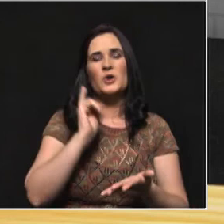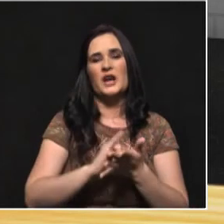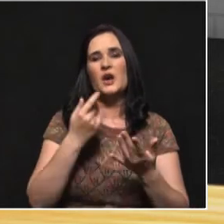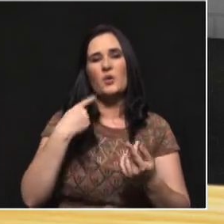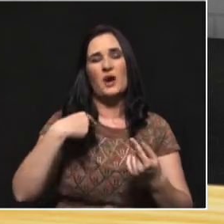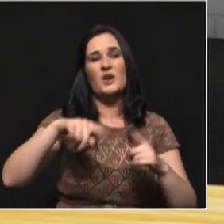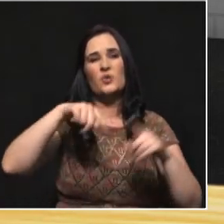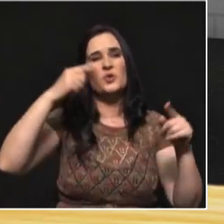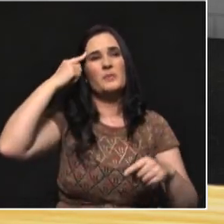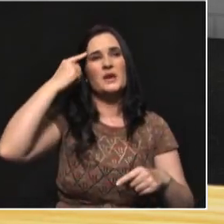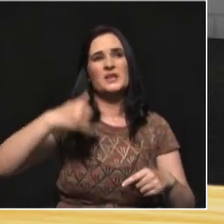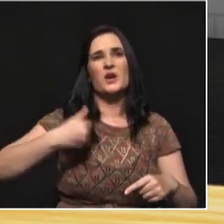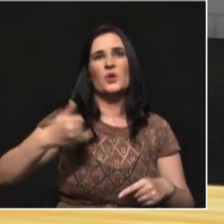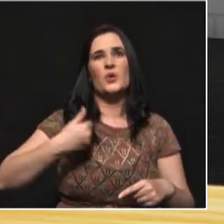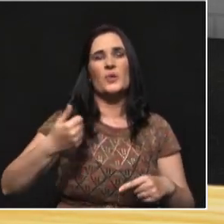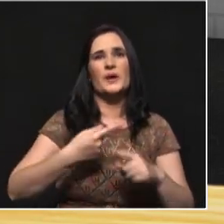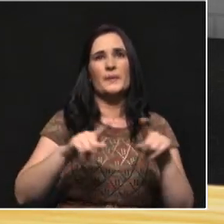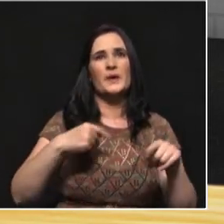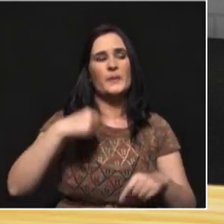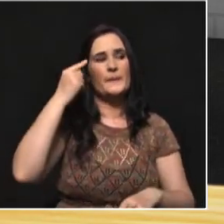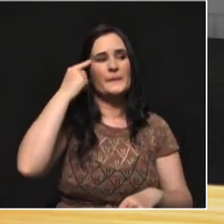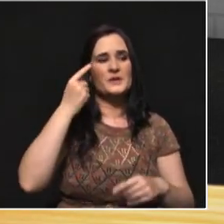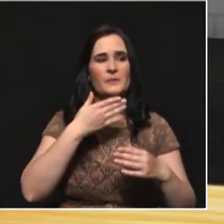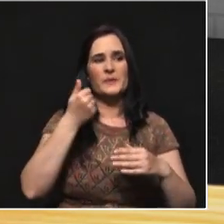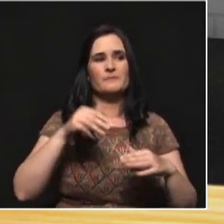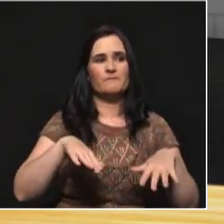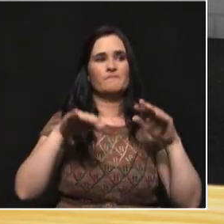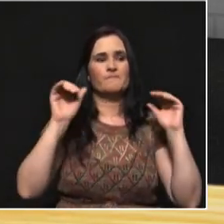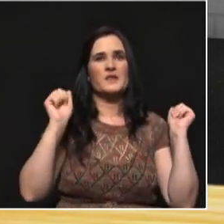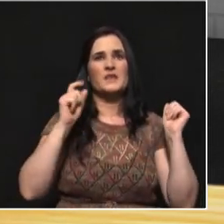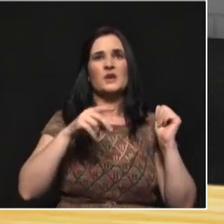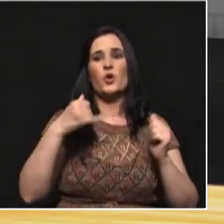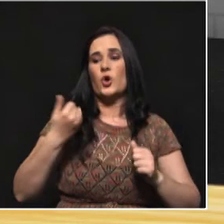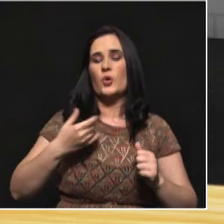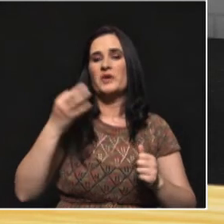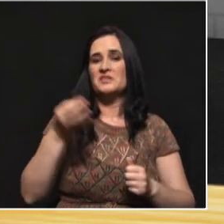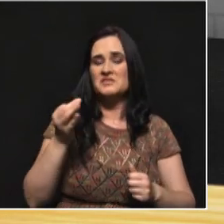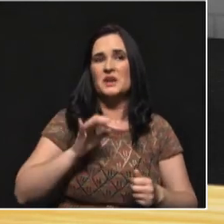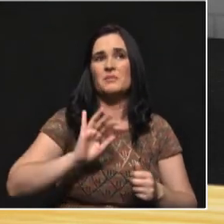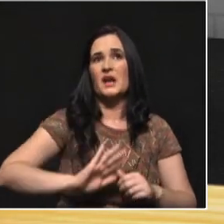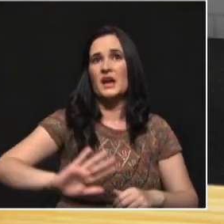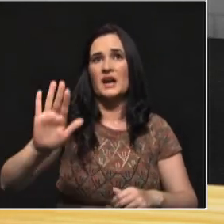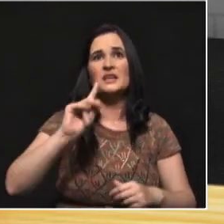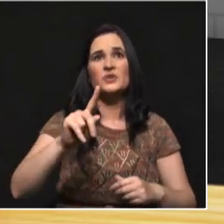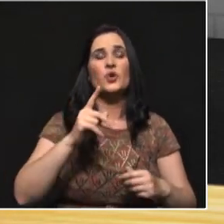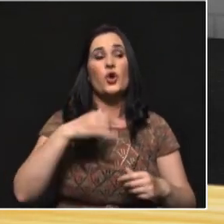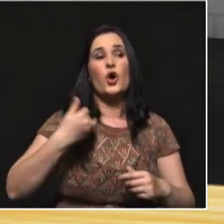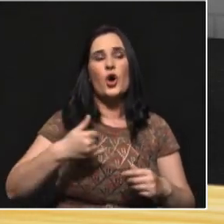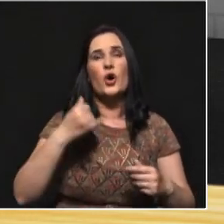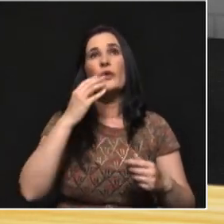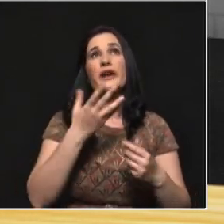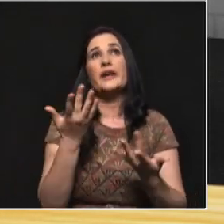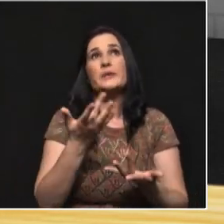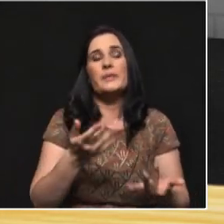la verdad, yo estoy al margen de eso, porque jóvenes siempre han existido y siempre nos han dicho que los jóvenes son la esperanza, los jóvenes son el